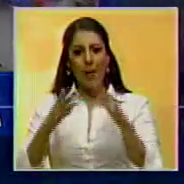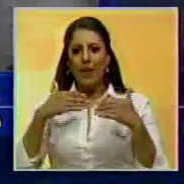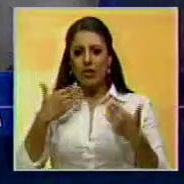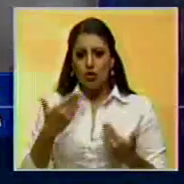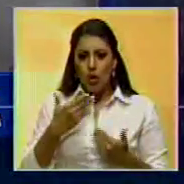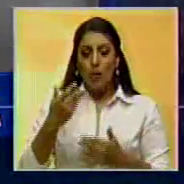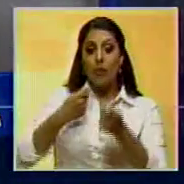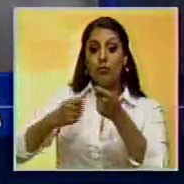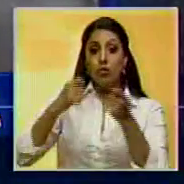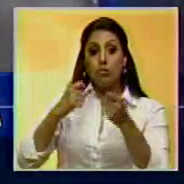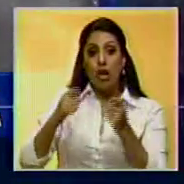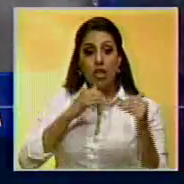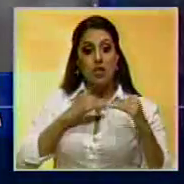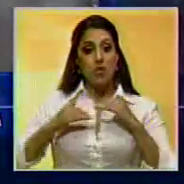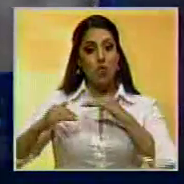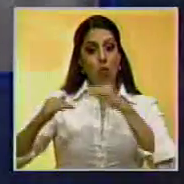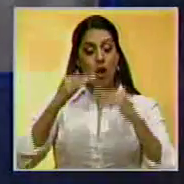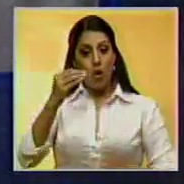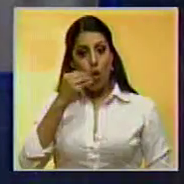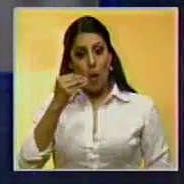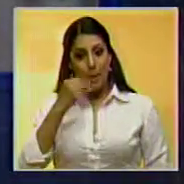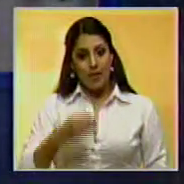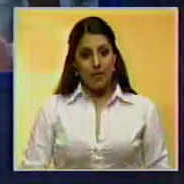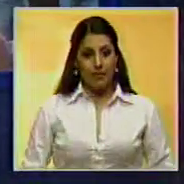de la distribución equitativa de los artículos de primera necesidad.